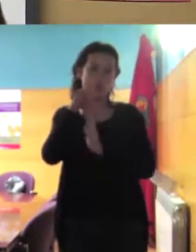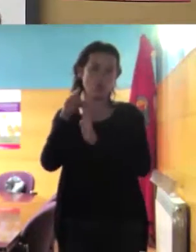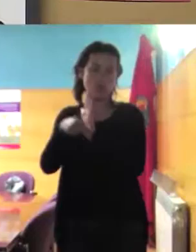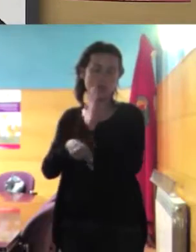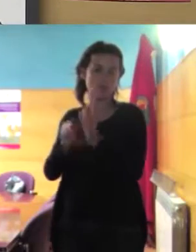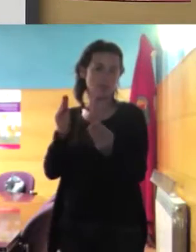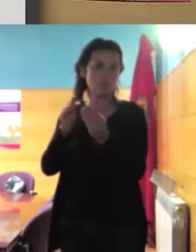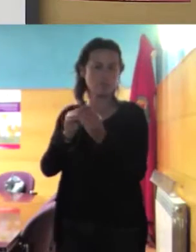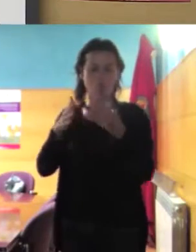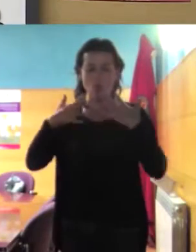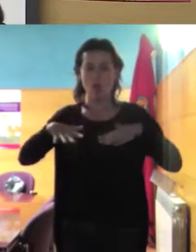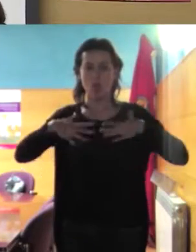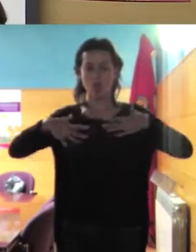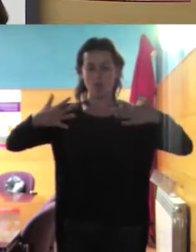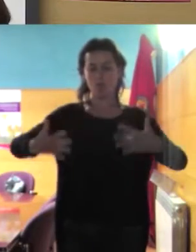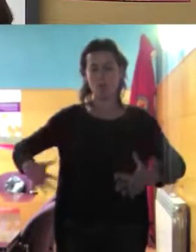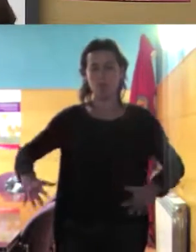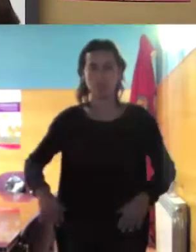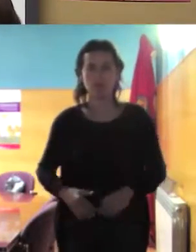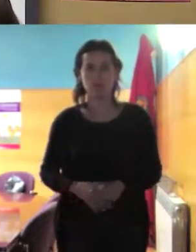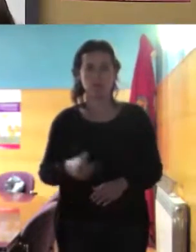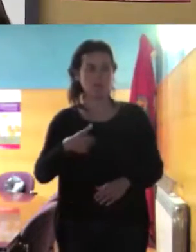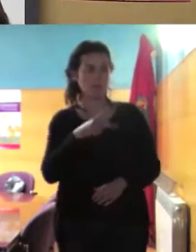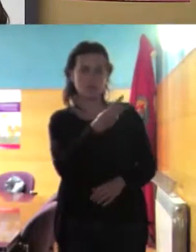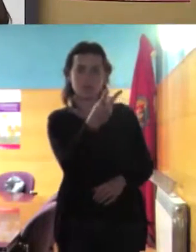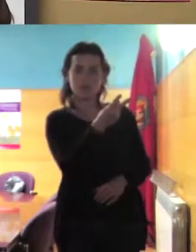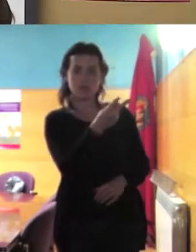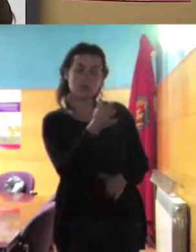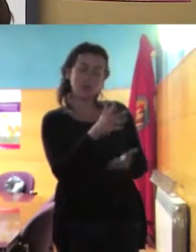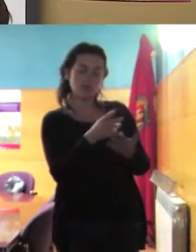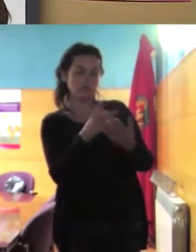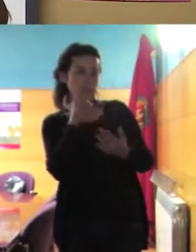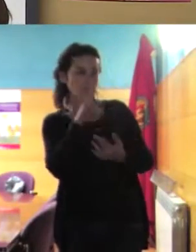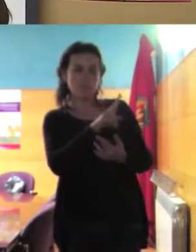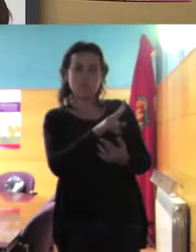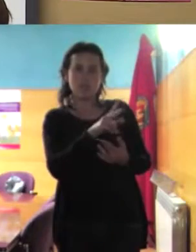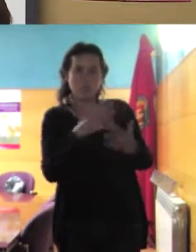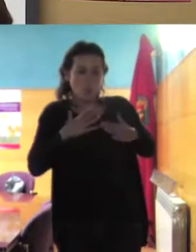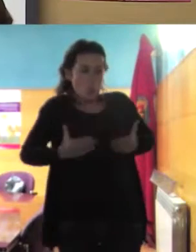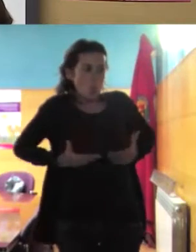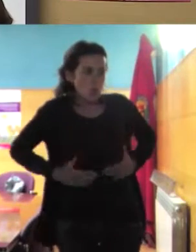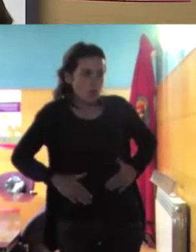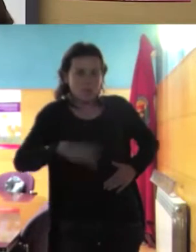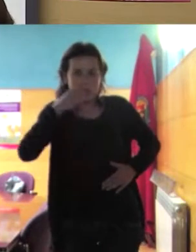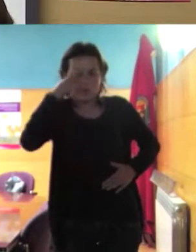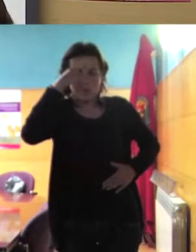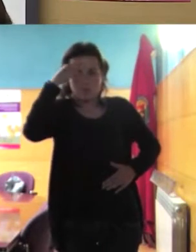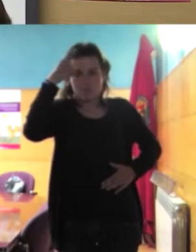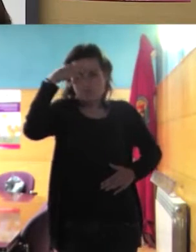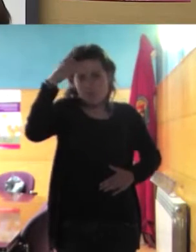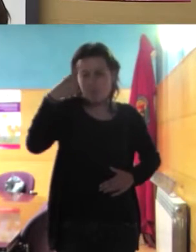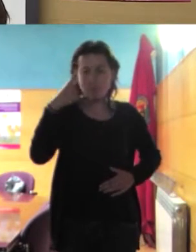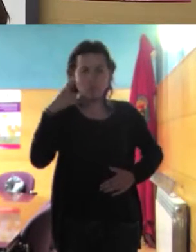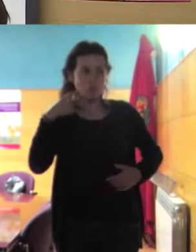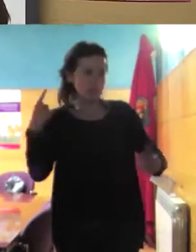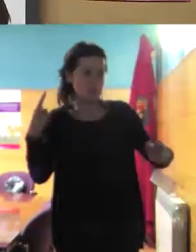llevan este tipo de indumentarias entonces aquí pues chocan pues concepciones costumbres aquí también siempre nos viene bien el análisis